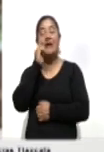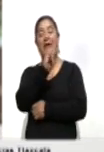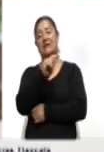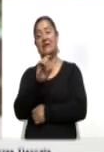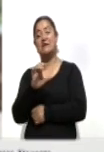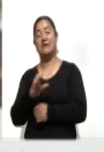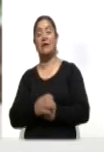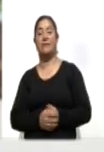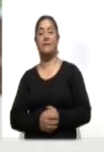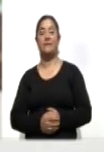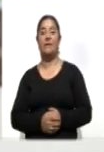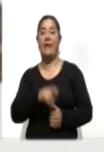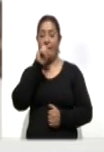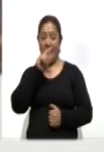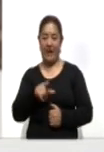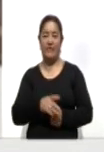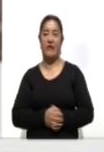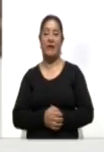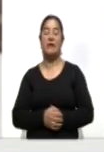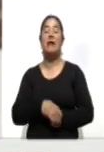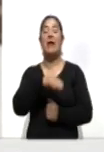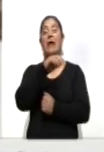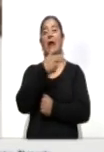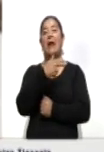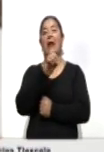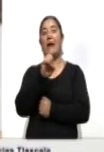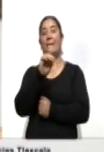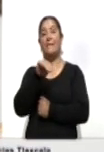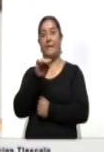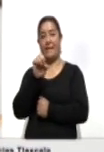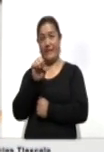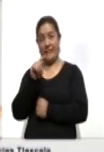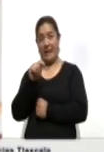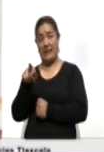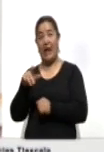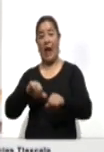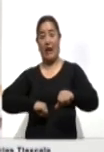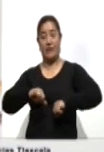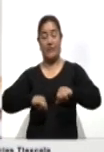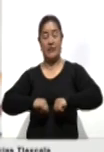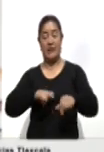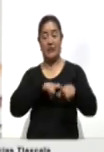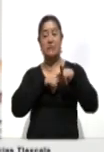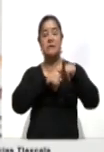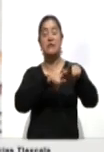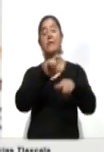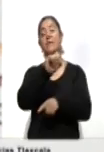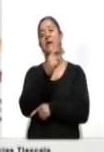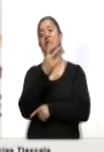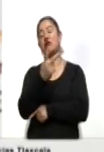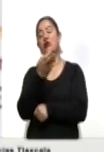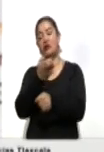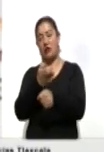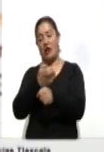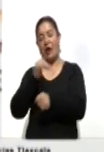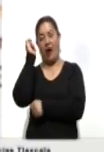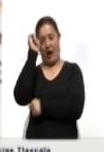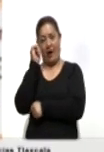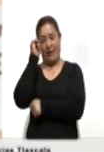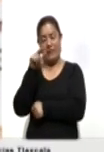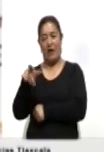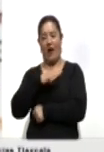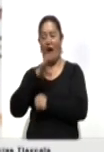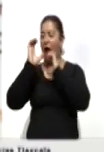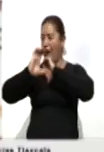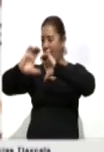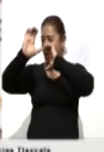y también la de la propia EMET. Las actividades continuarán el 22 de este mes, cuando se ofrezca el concierto de